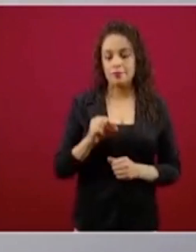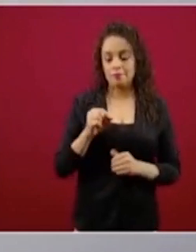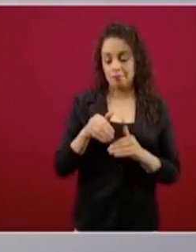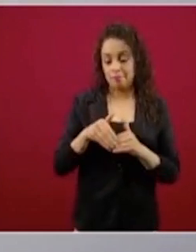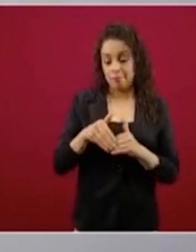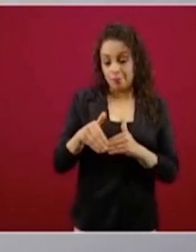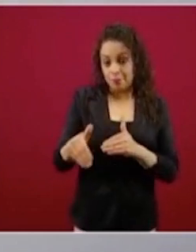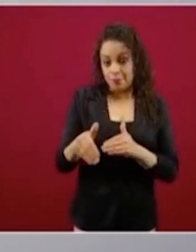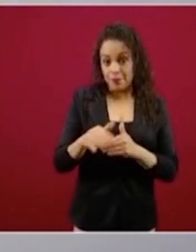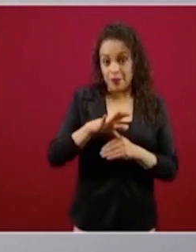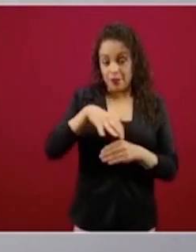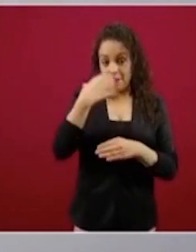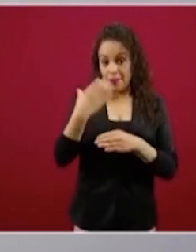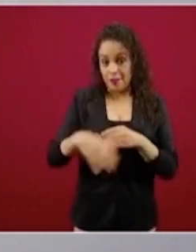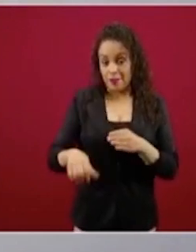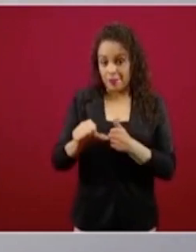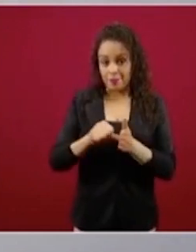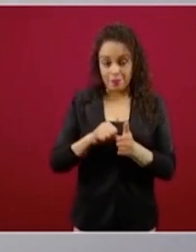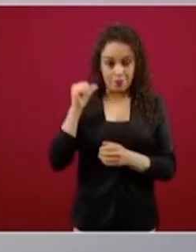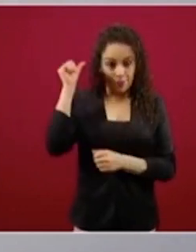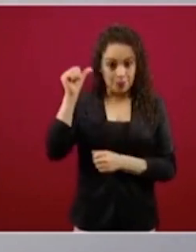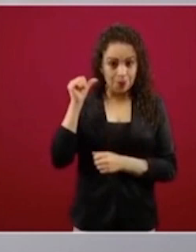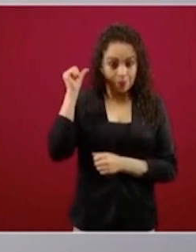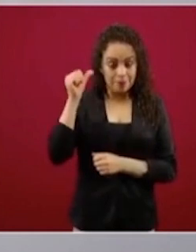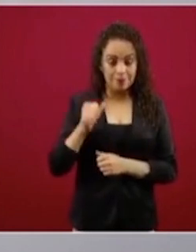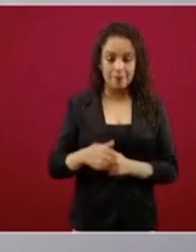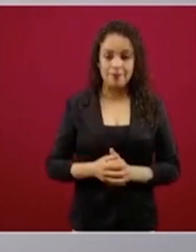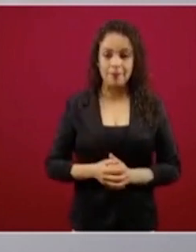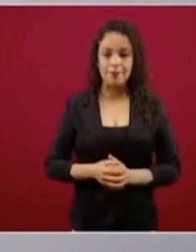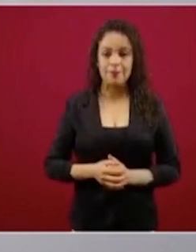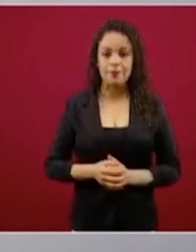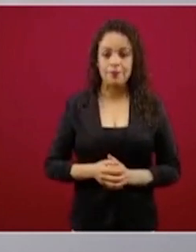cierre el mes.